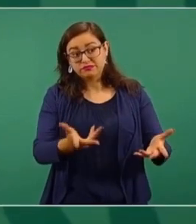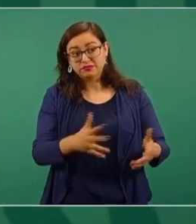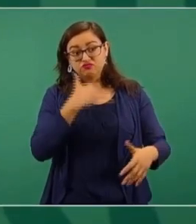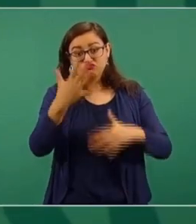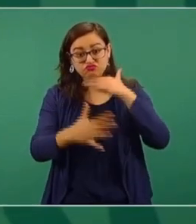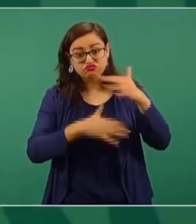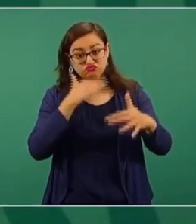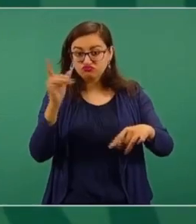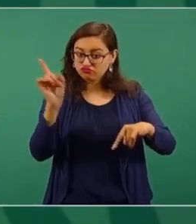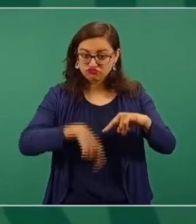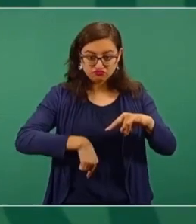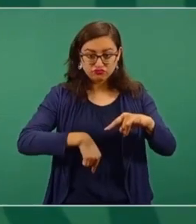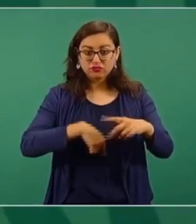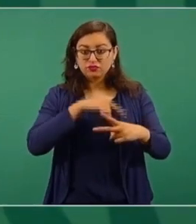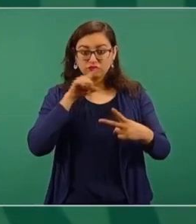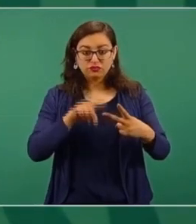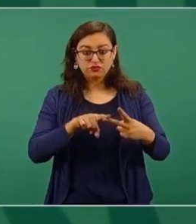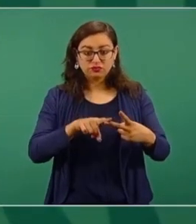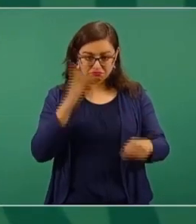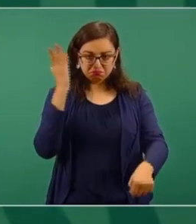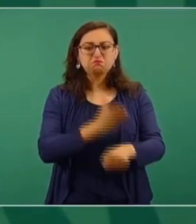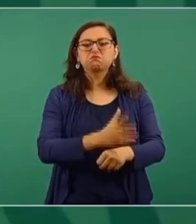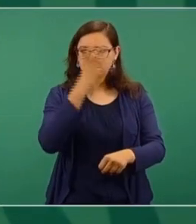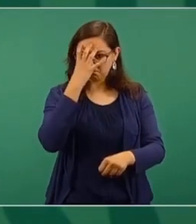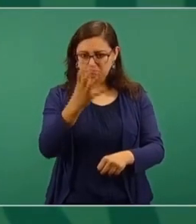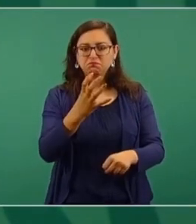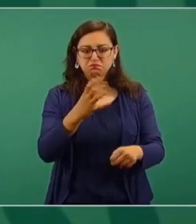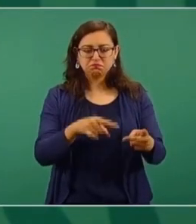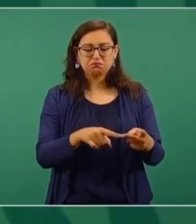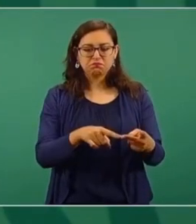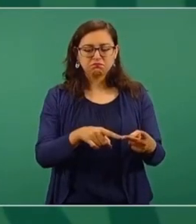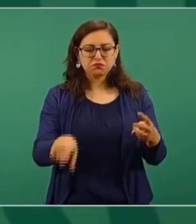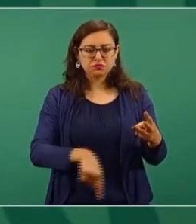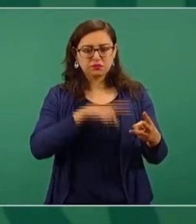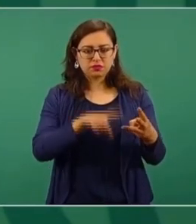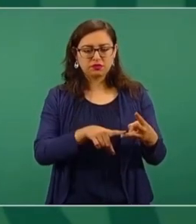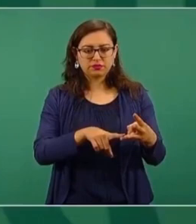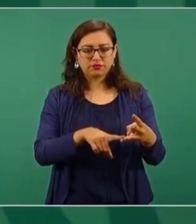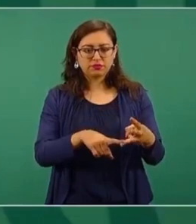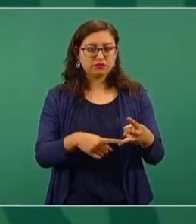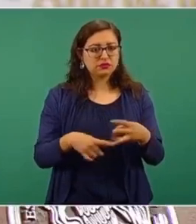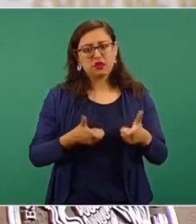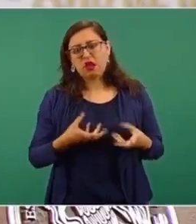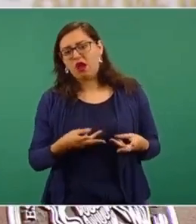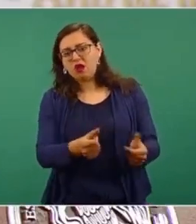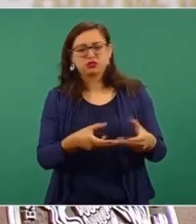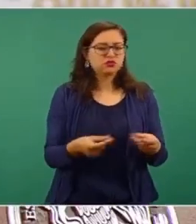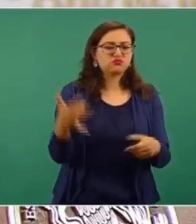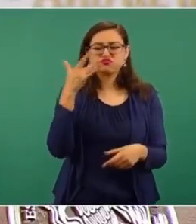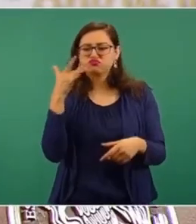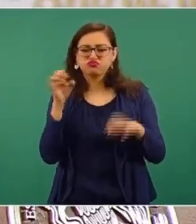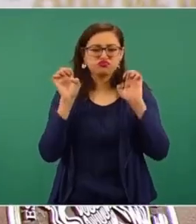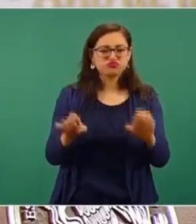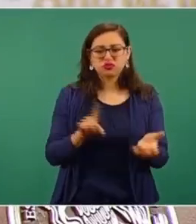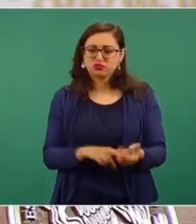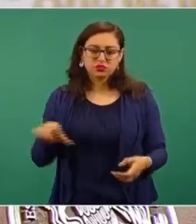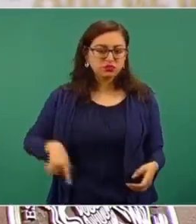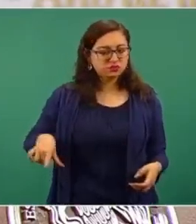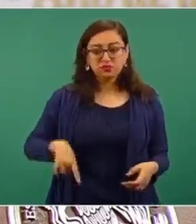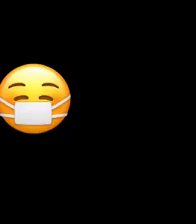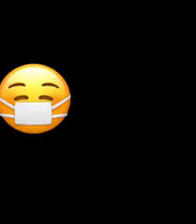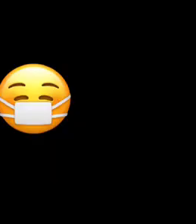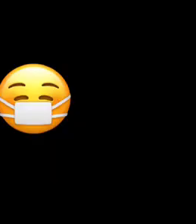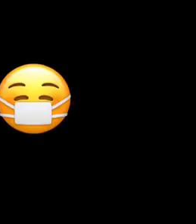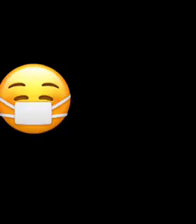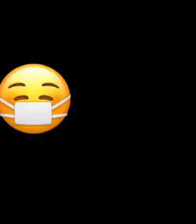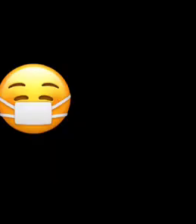termine con la corrupción, que no haya impunidad, que no haya extravaganzas en el gobierno, que no haya lujos en el gobierno. ¿Qué es esto de los aviones?